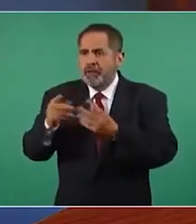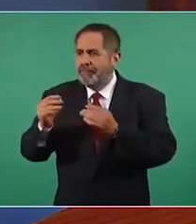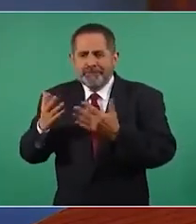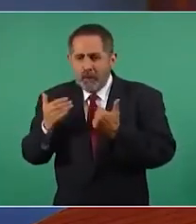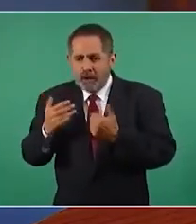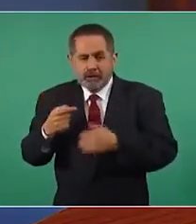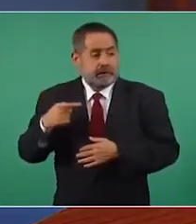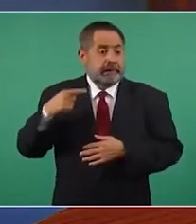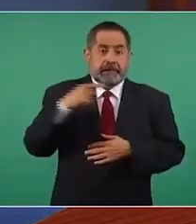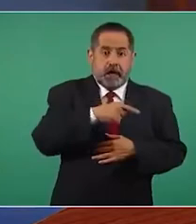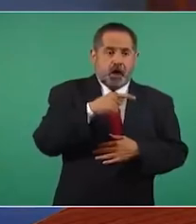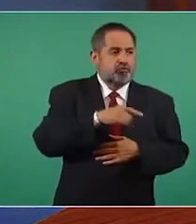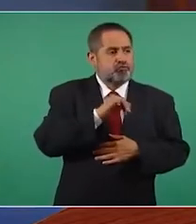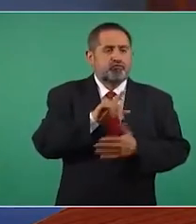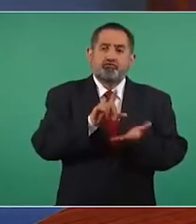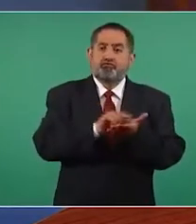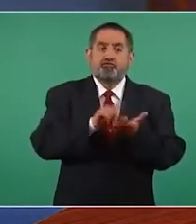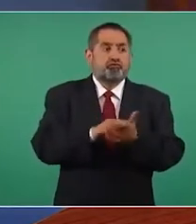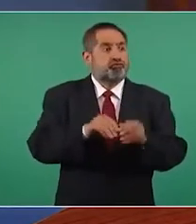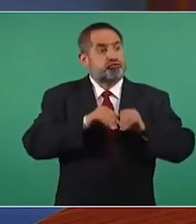él publica su primer tuit.